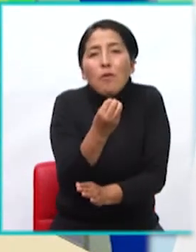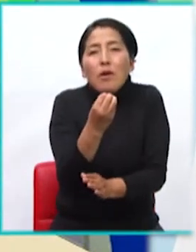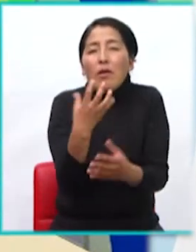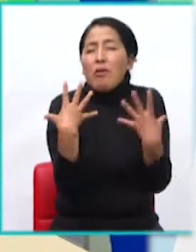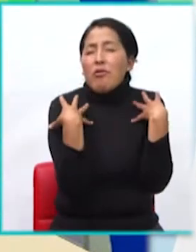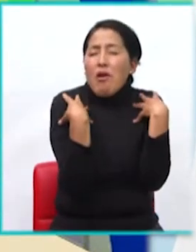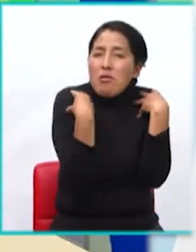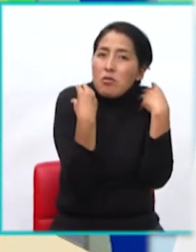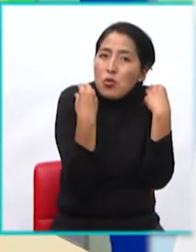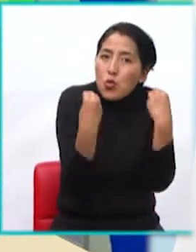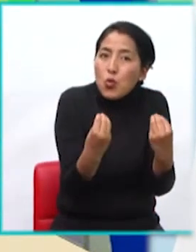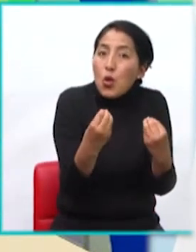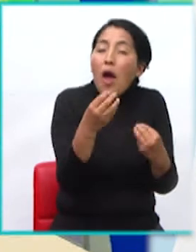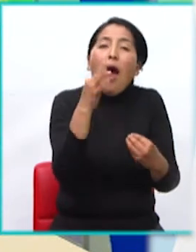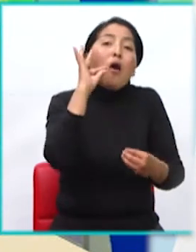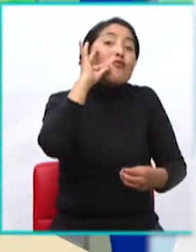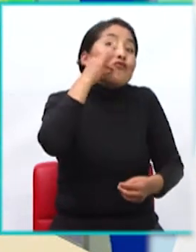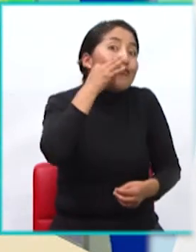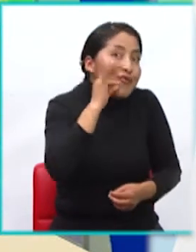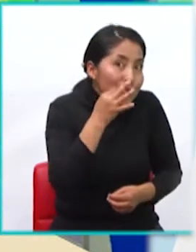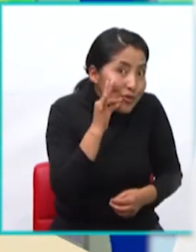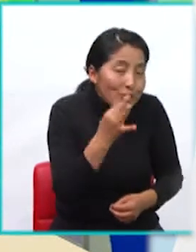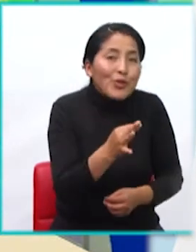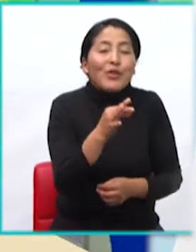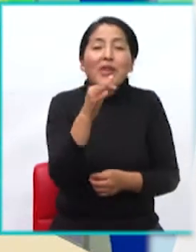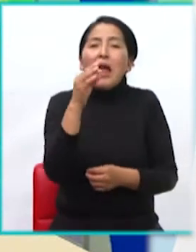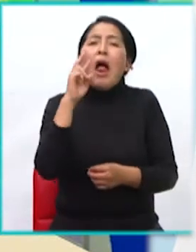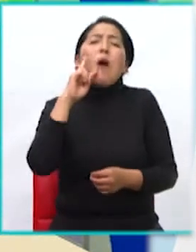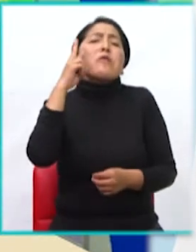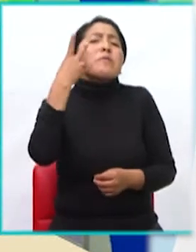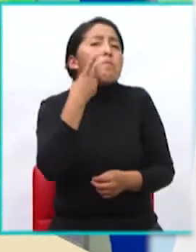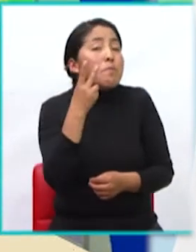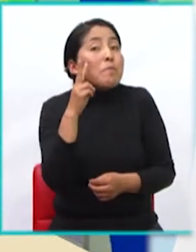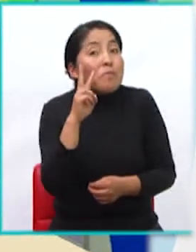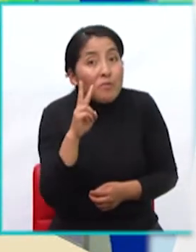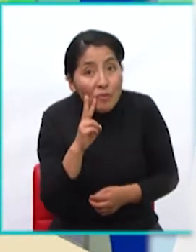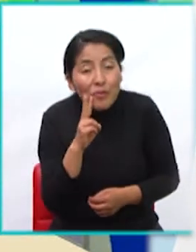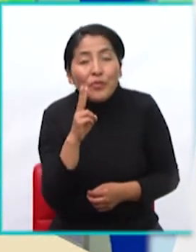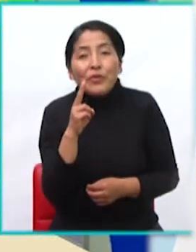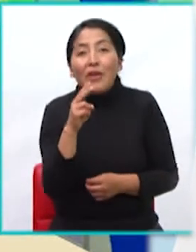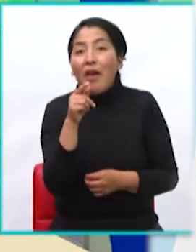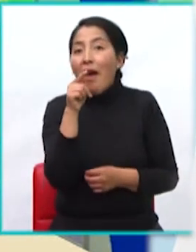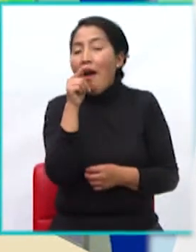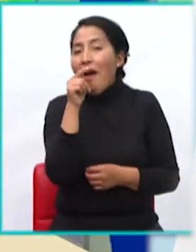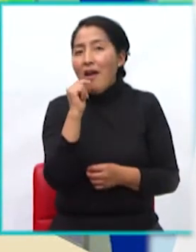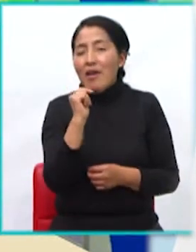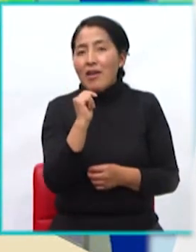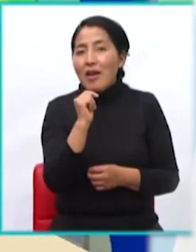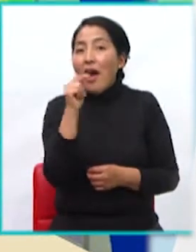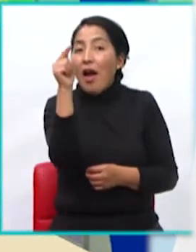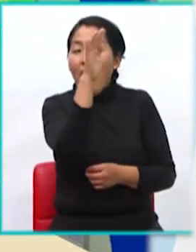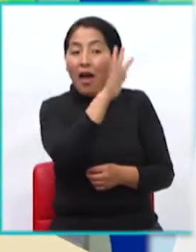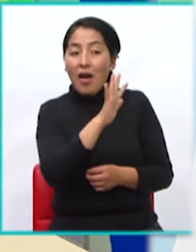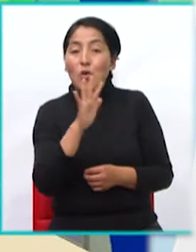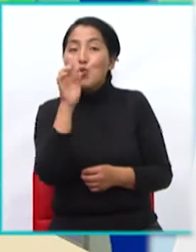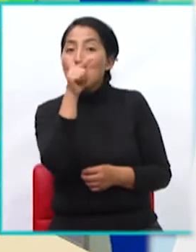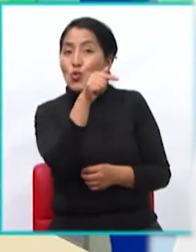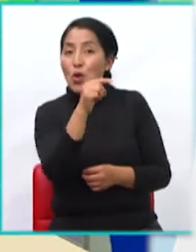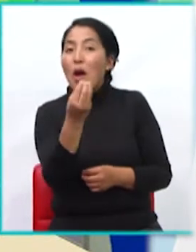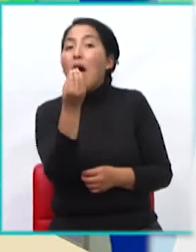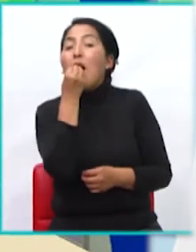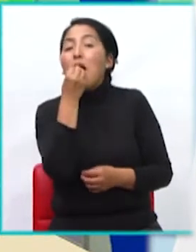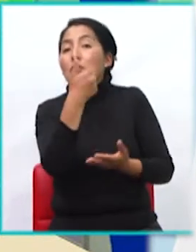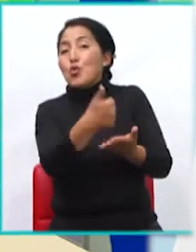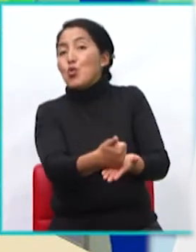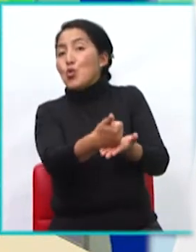Fíjate, tenemos frutas, tenemos verduras. Y entonces, con esto, nos va a ayudar